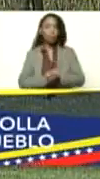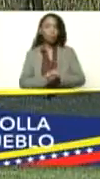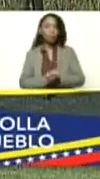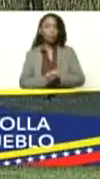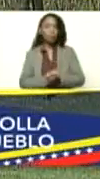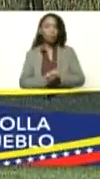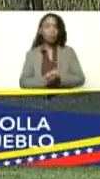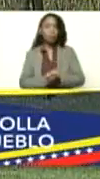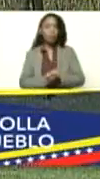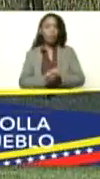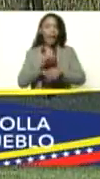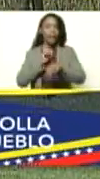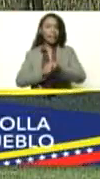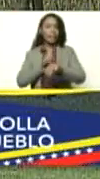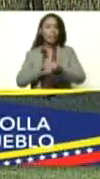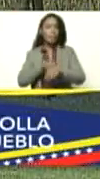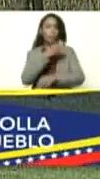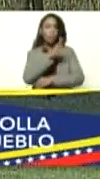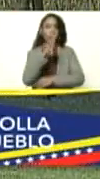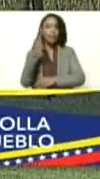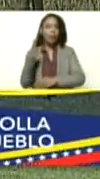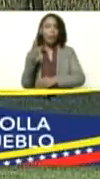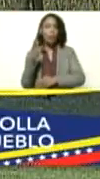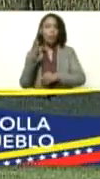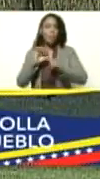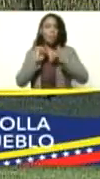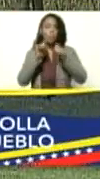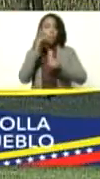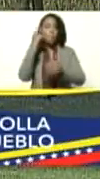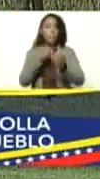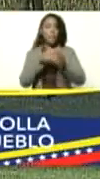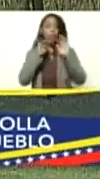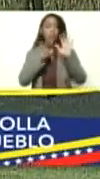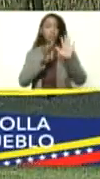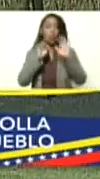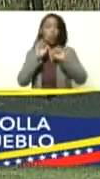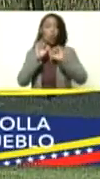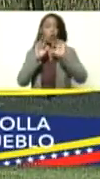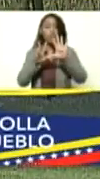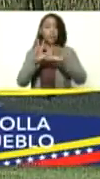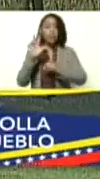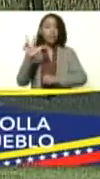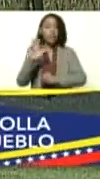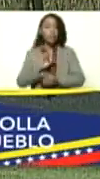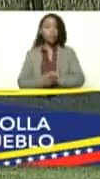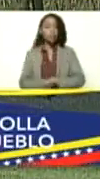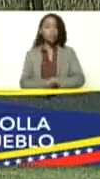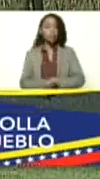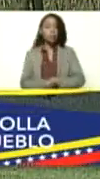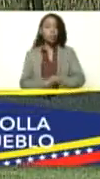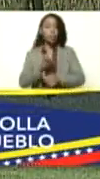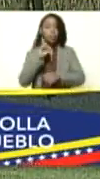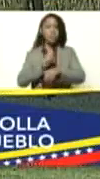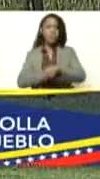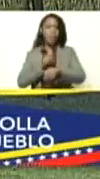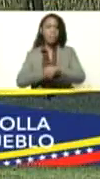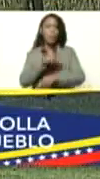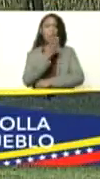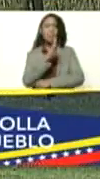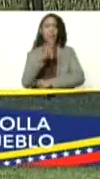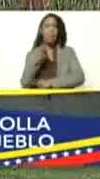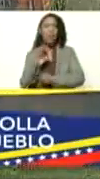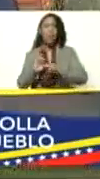en la era bicentenaria que arrancó en 1983 una era bicentenaria